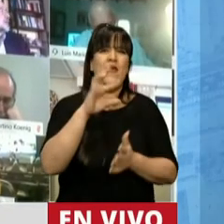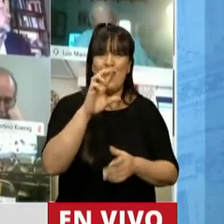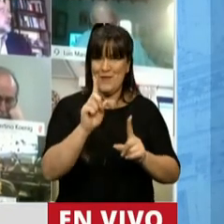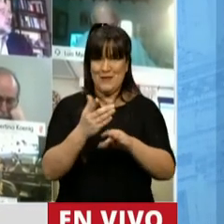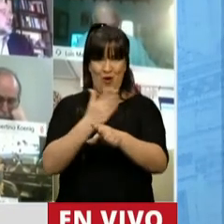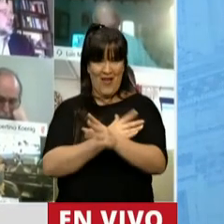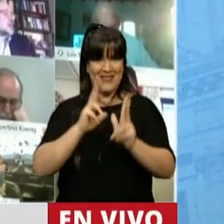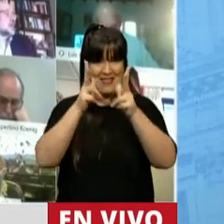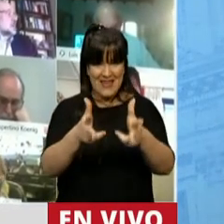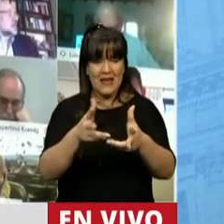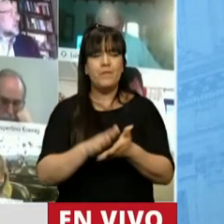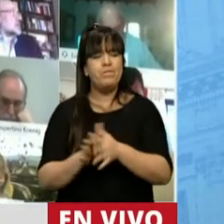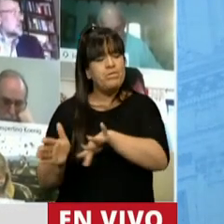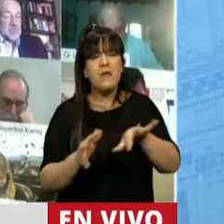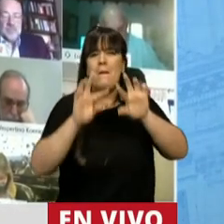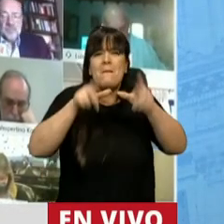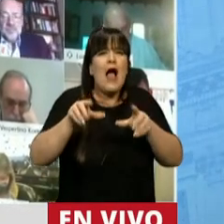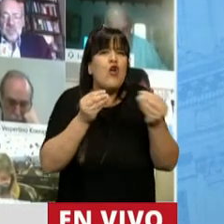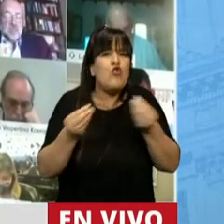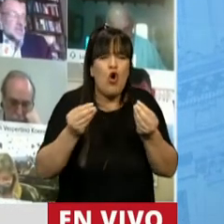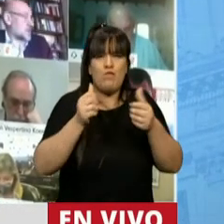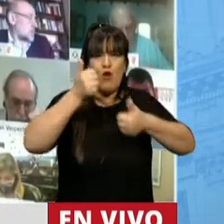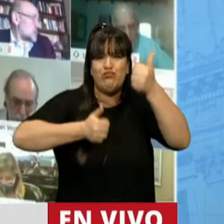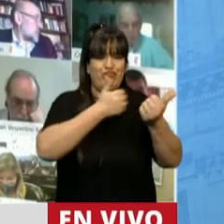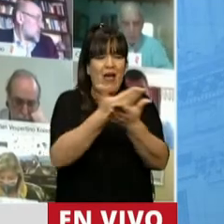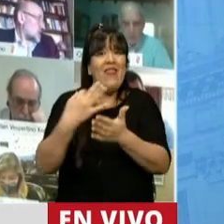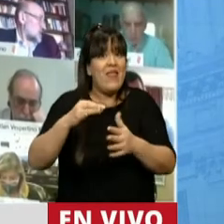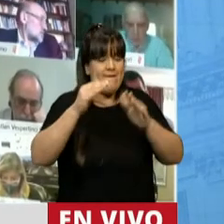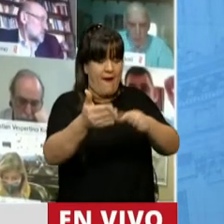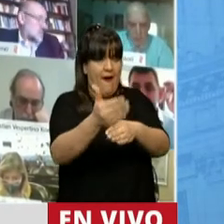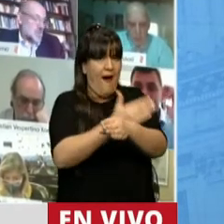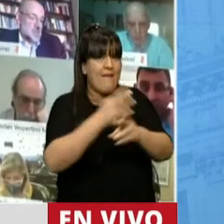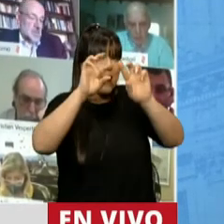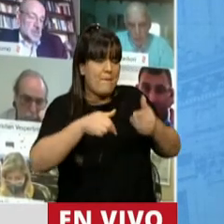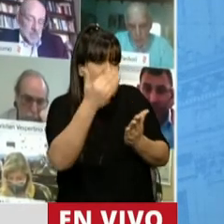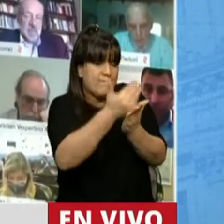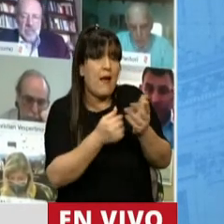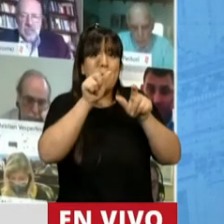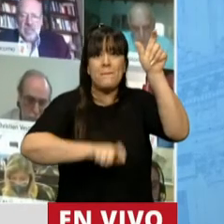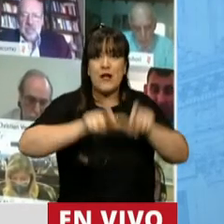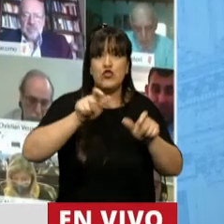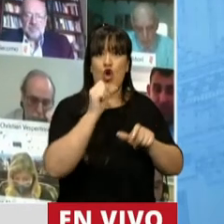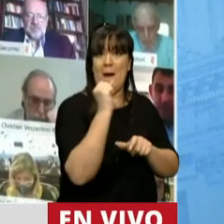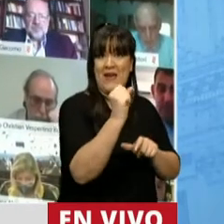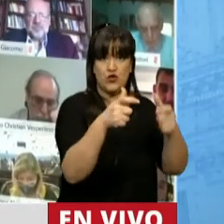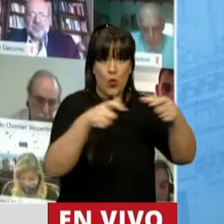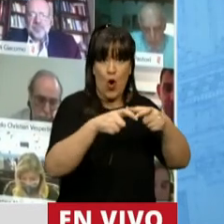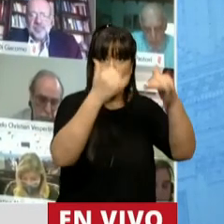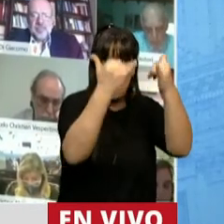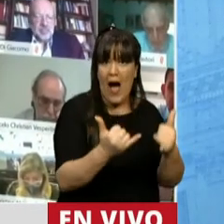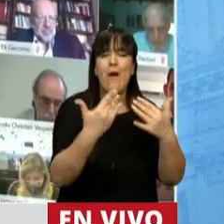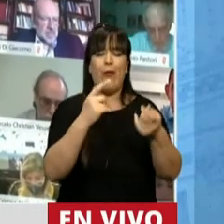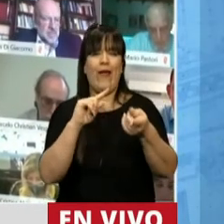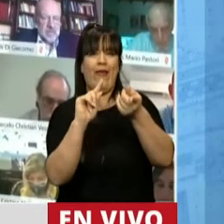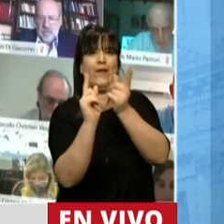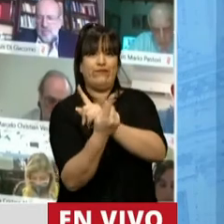La estrategia consiste en hacer licitaciones programadas para que titulares de bonos en pesos puedan suscribir instrumentos en moneda